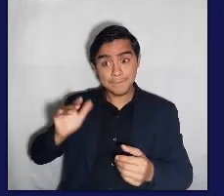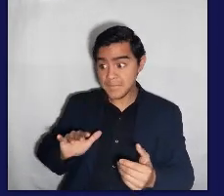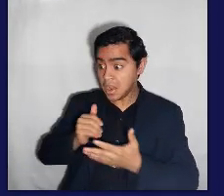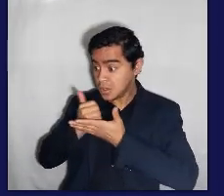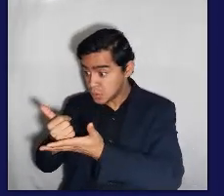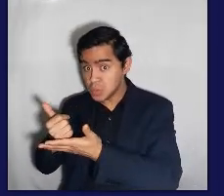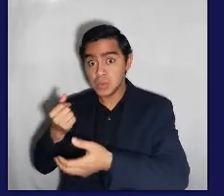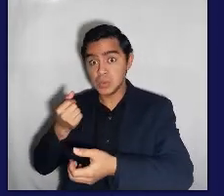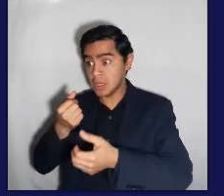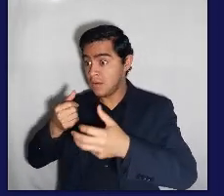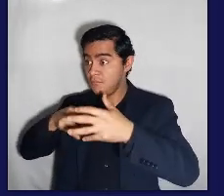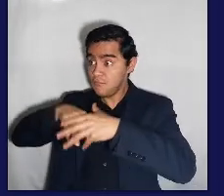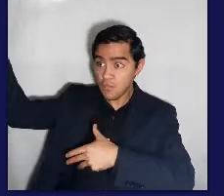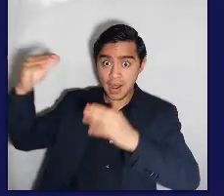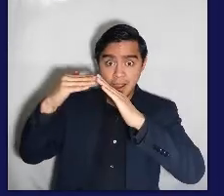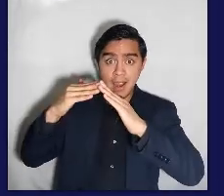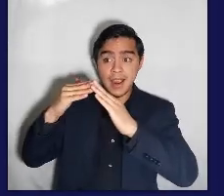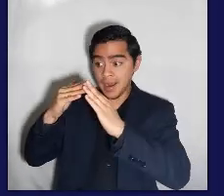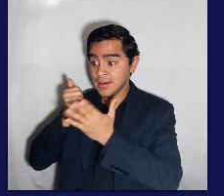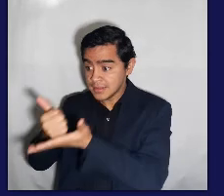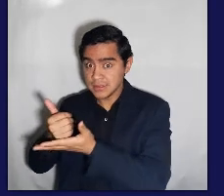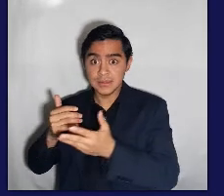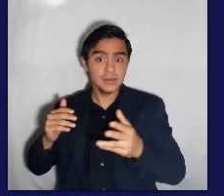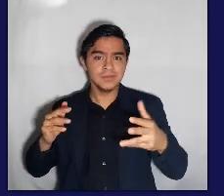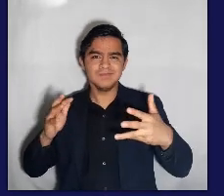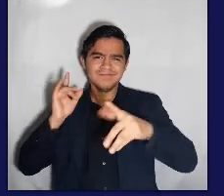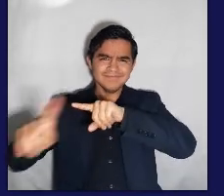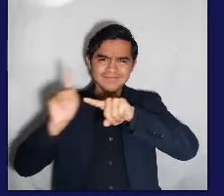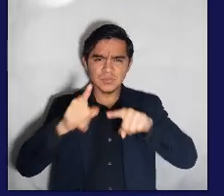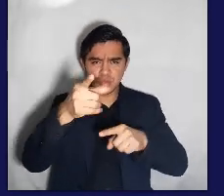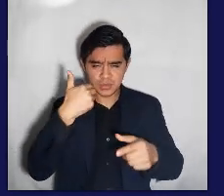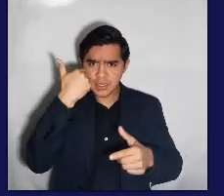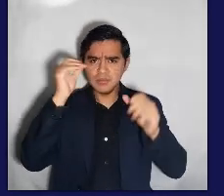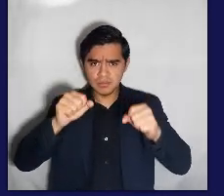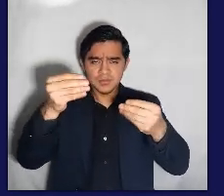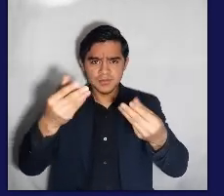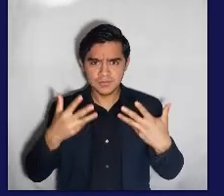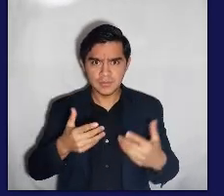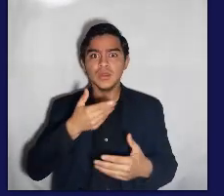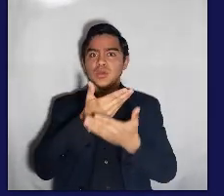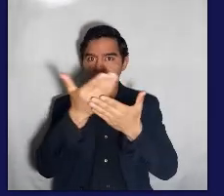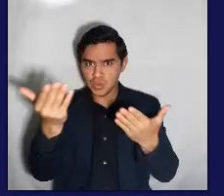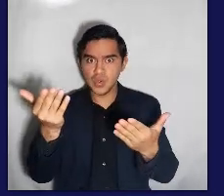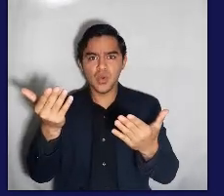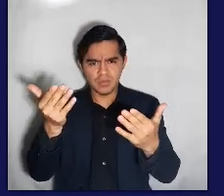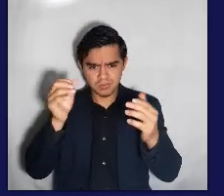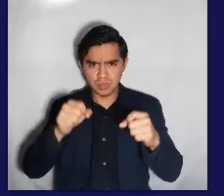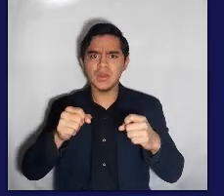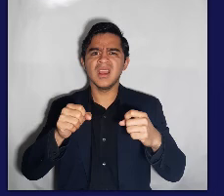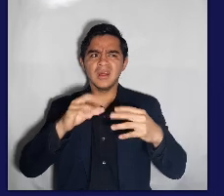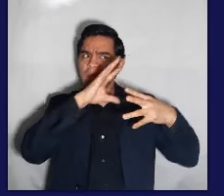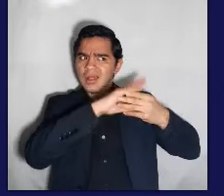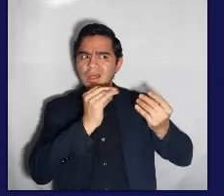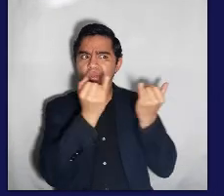tu perrito de escaparse a la calle. O puedes contarme de cualquier cosa que desees. Tú vas a ser tu